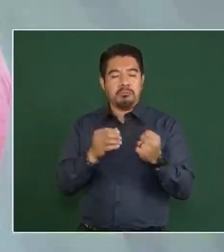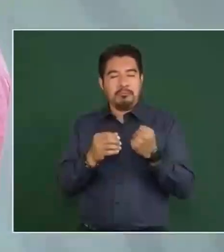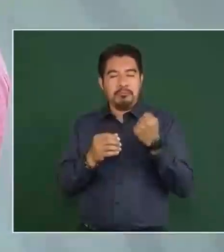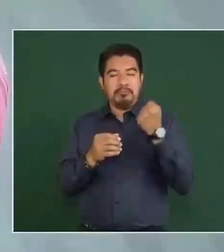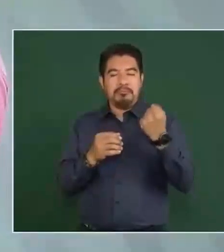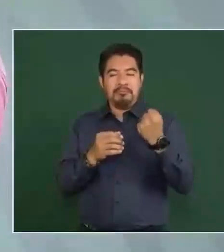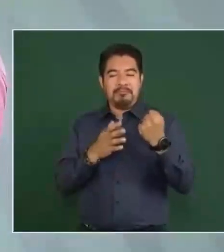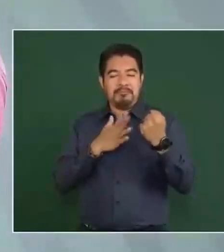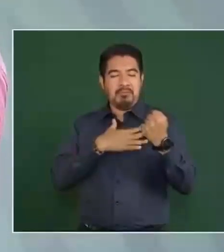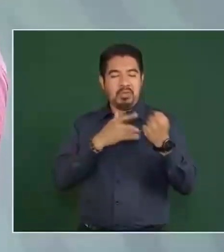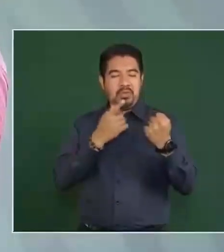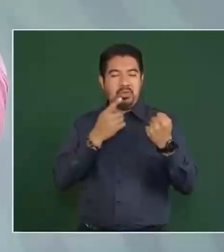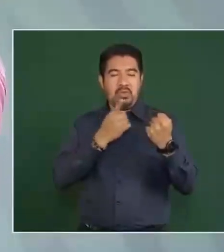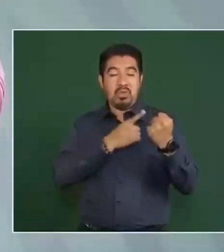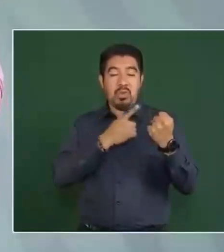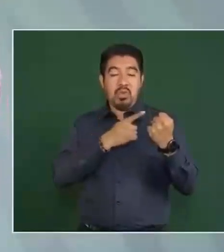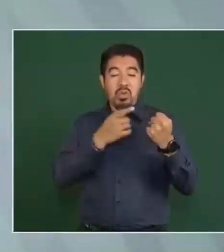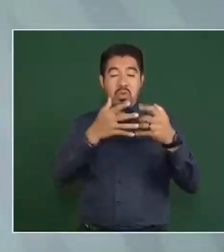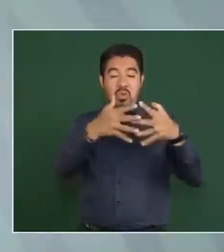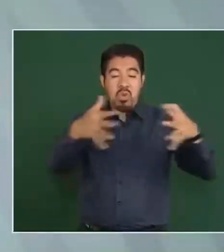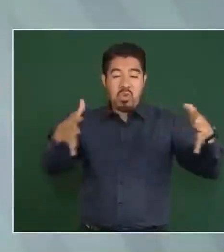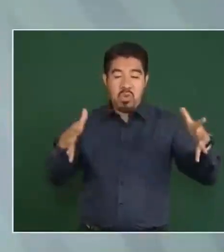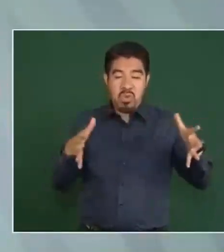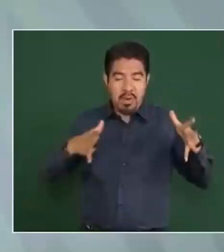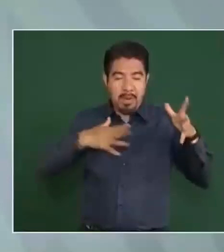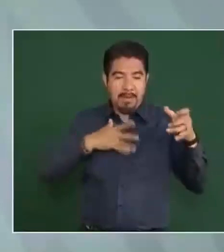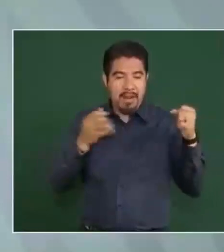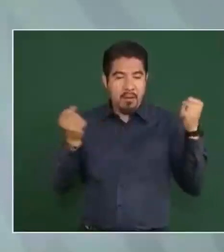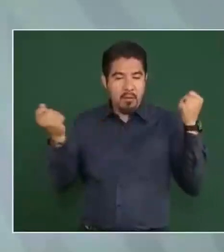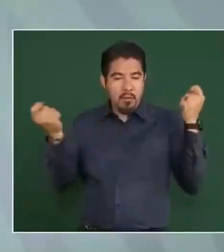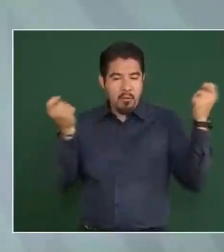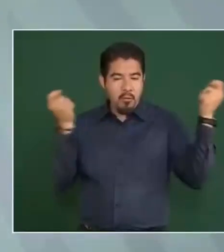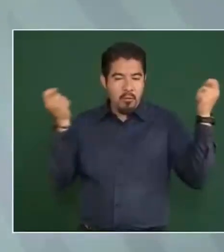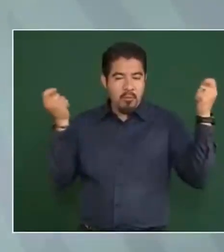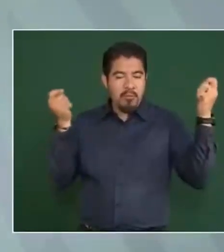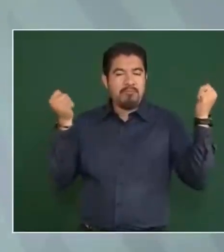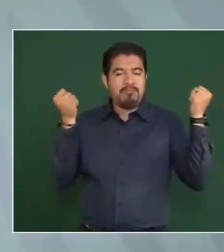era control absoluto